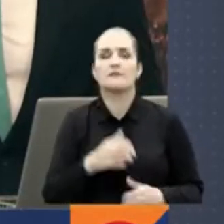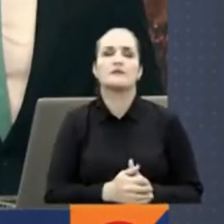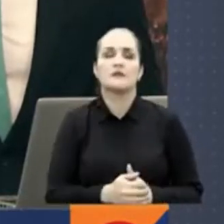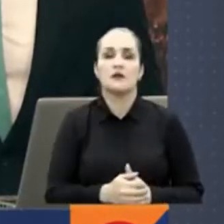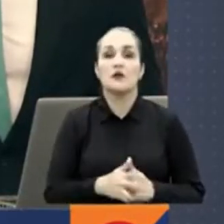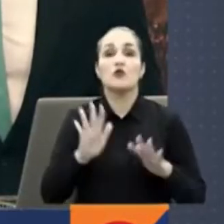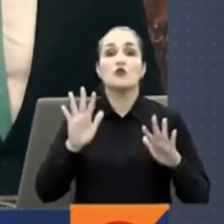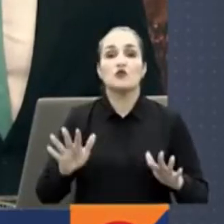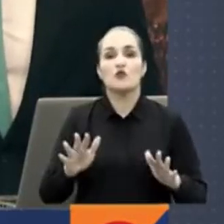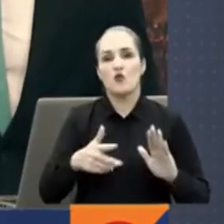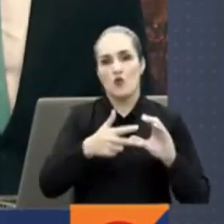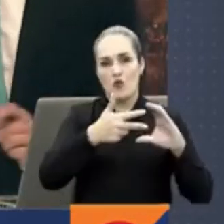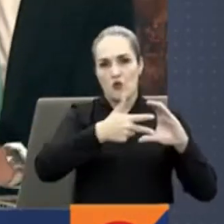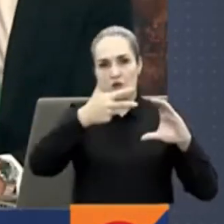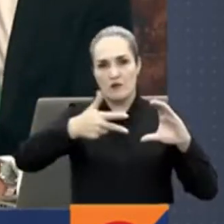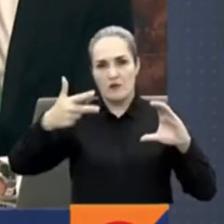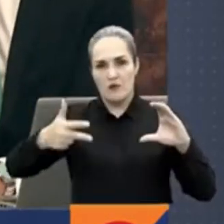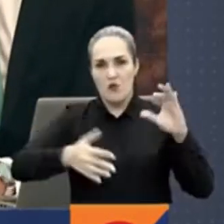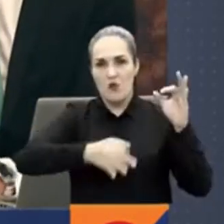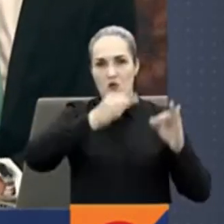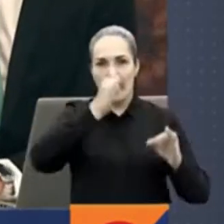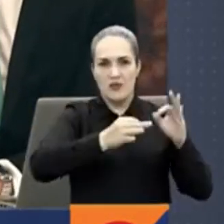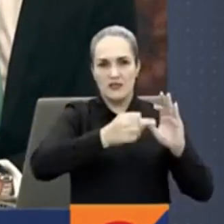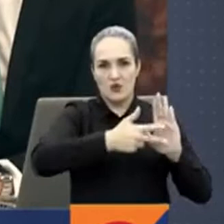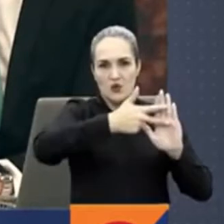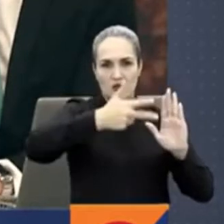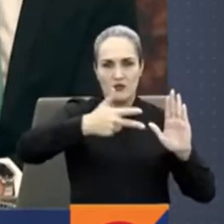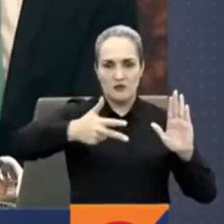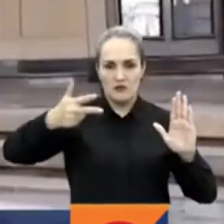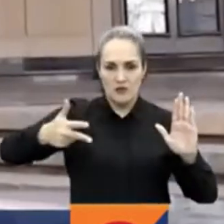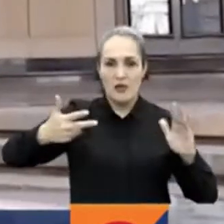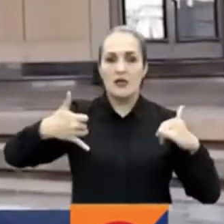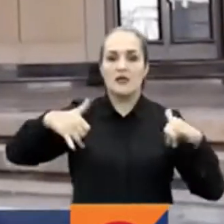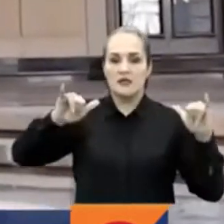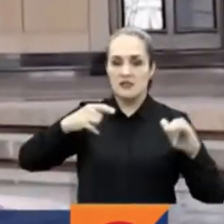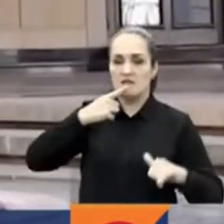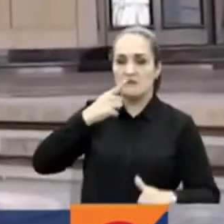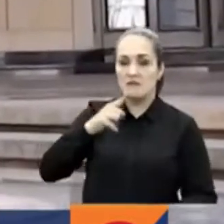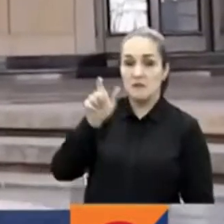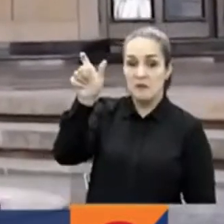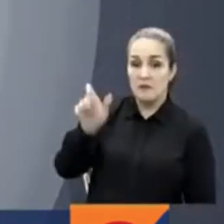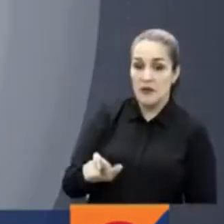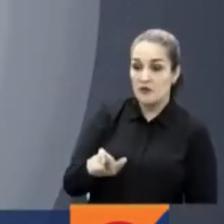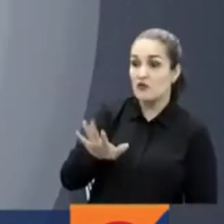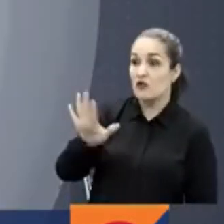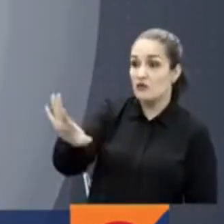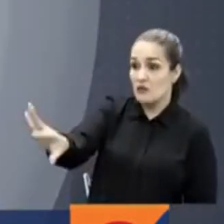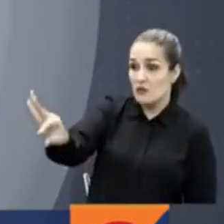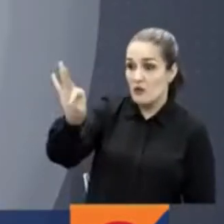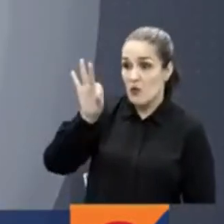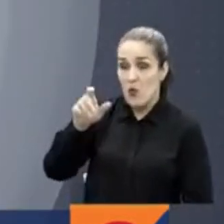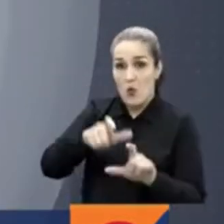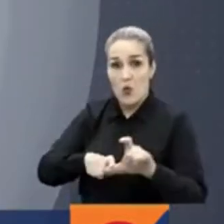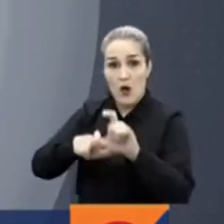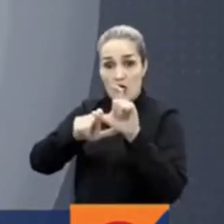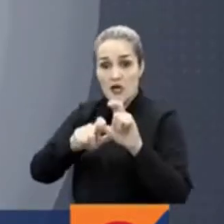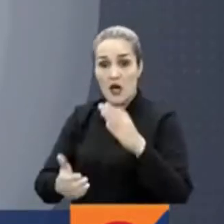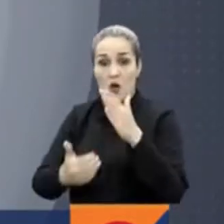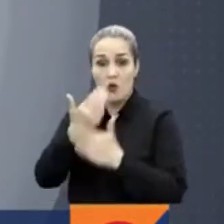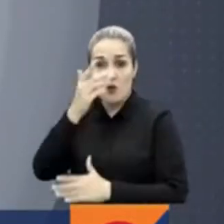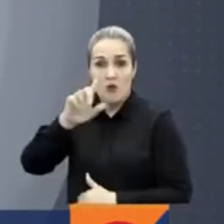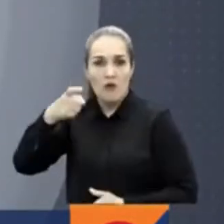tumbó la elección del gobernador de La Guajira, Nemesio Royce Garzón, y ratificó la decisión del Consejo de Estado proferida en 2021.